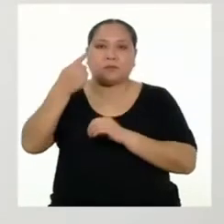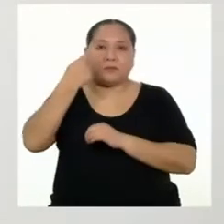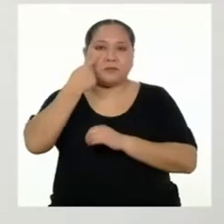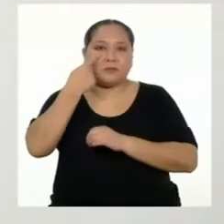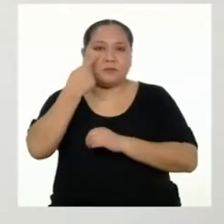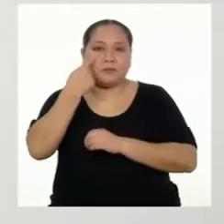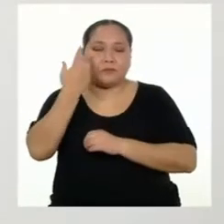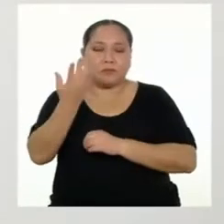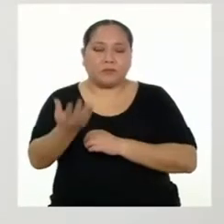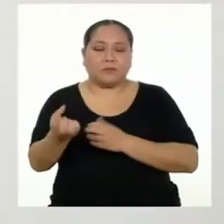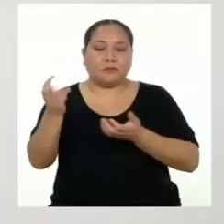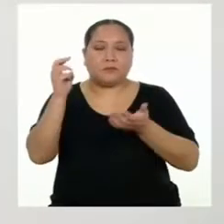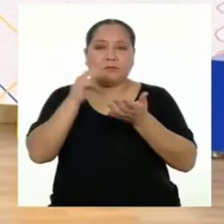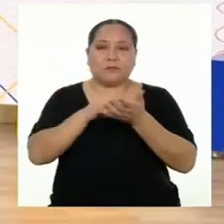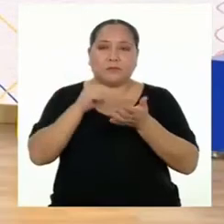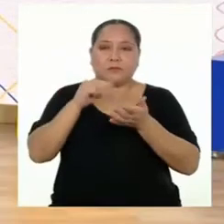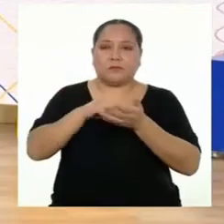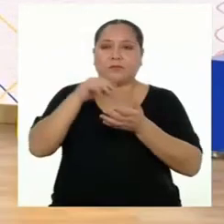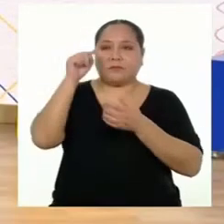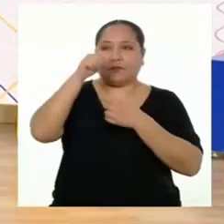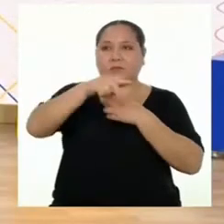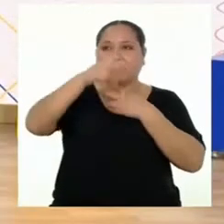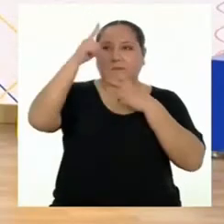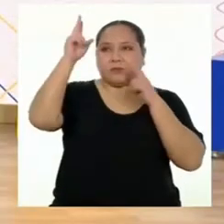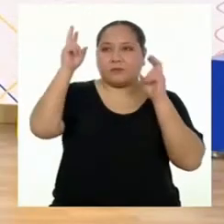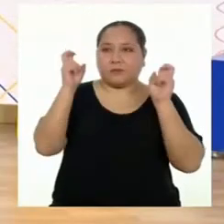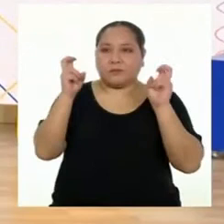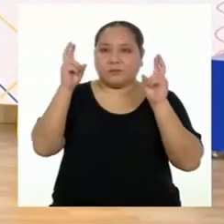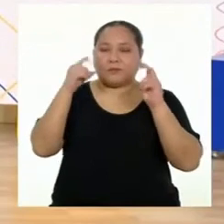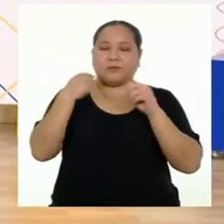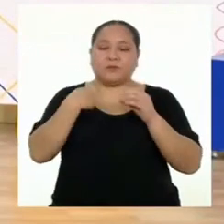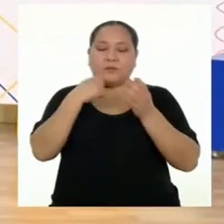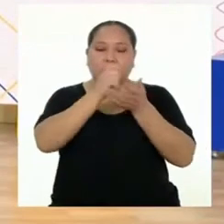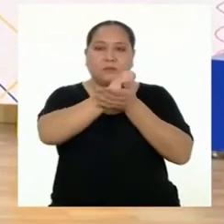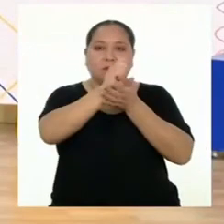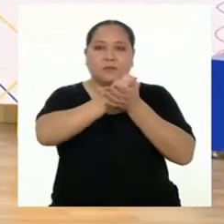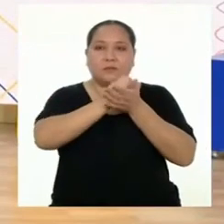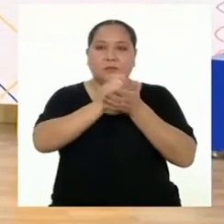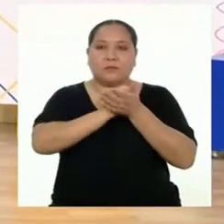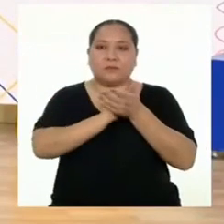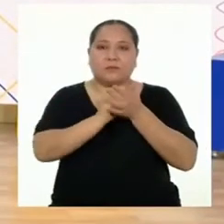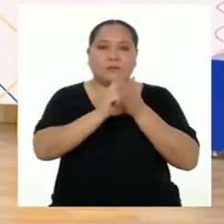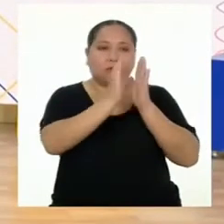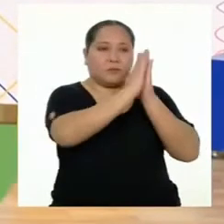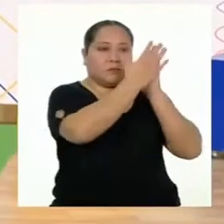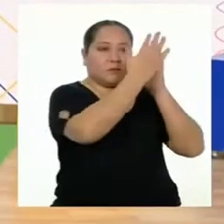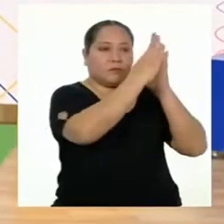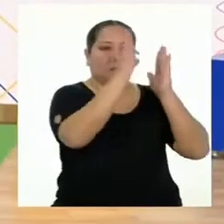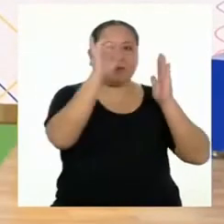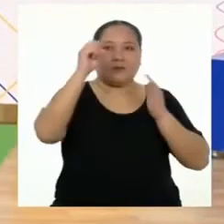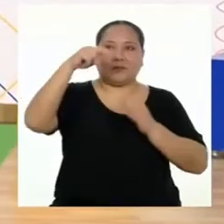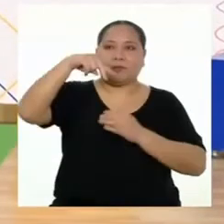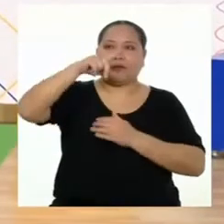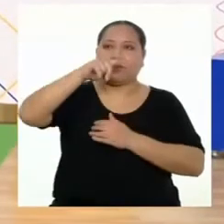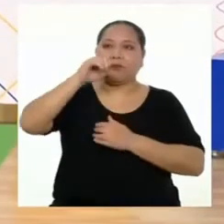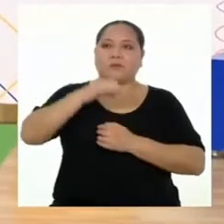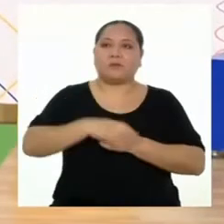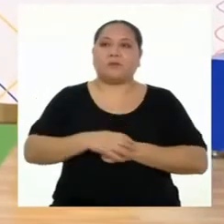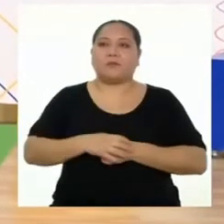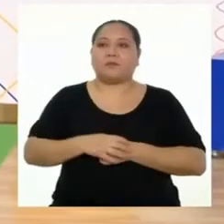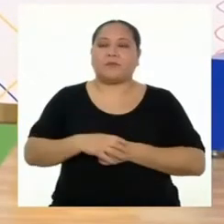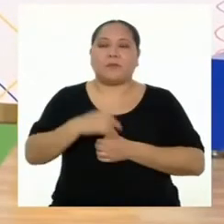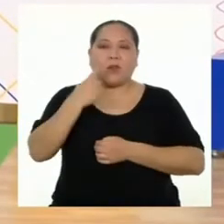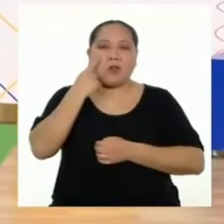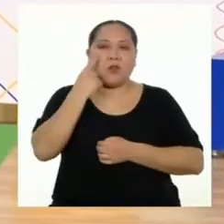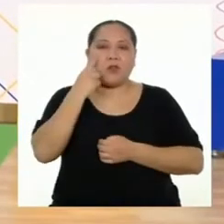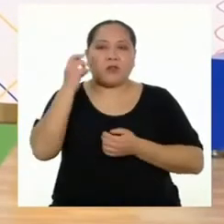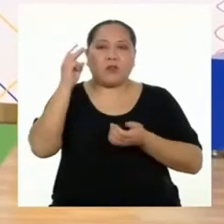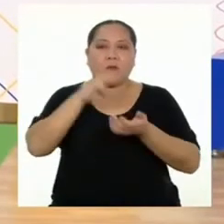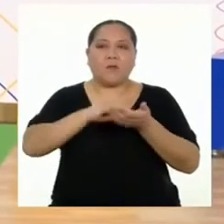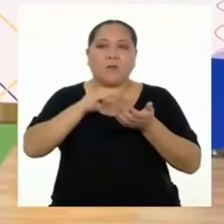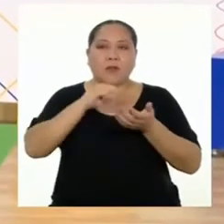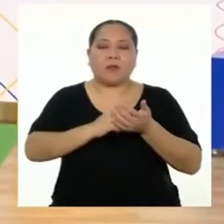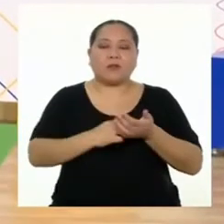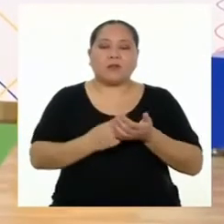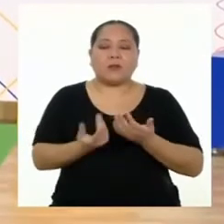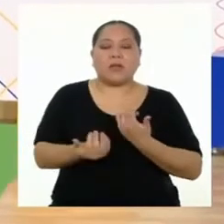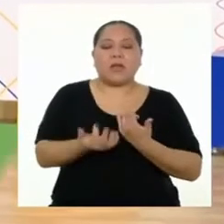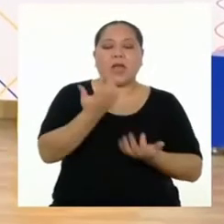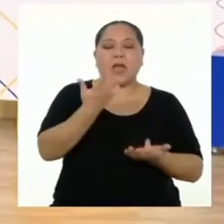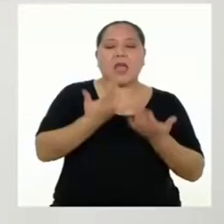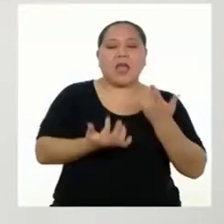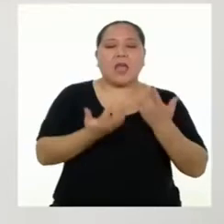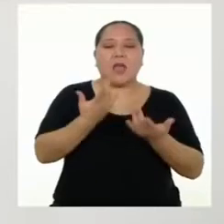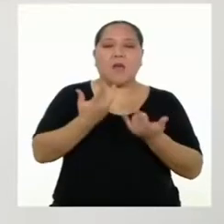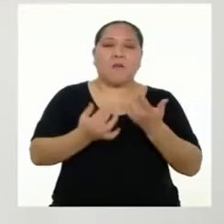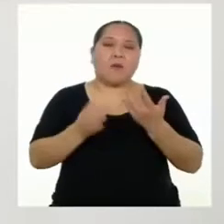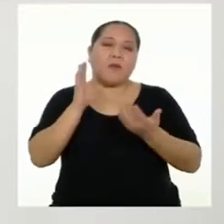conozcamos más sobre el tema. Justo escribí eso en la planificación de mi fancine. Conocer más sobre la quema de basura